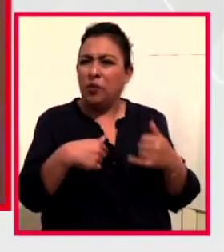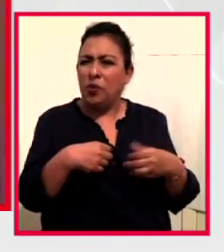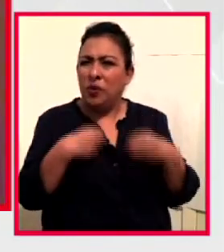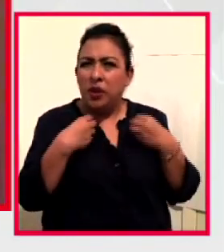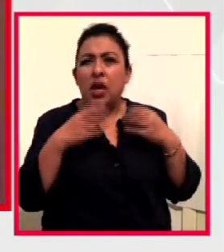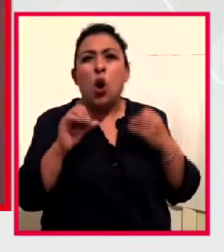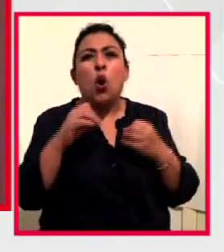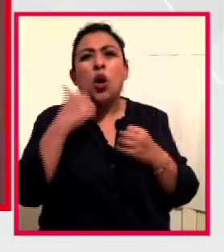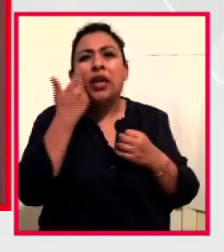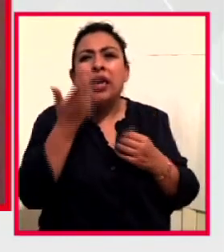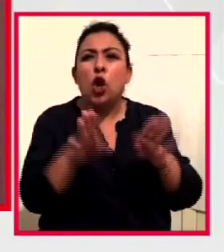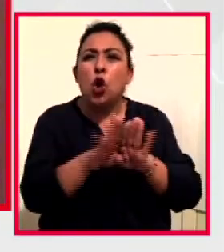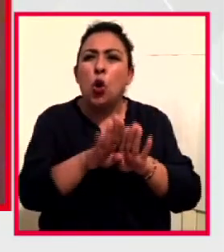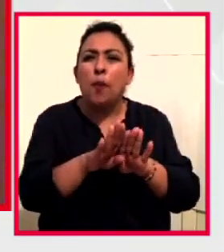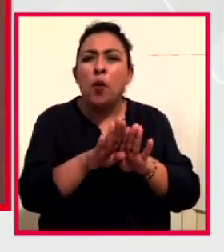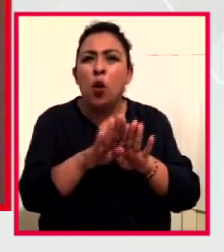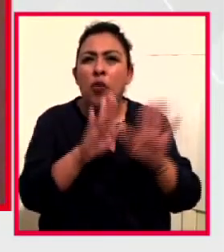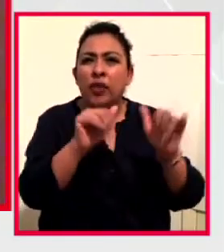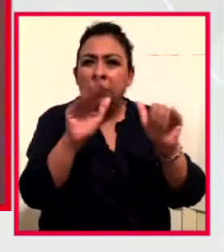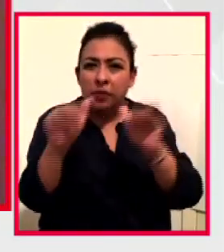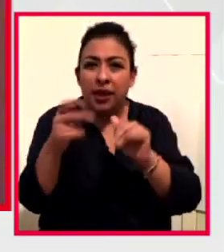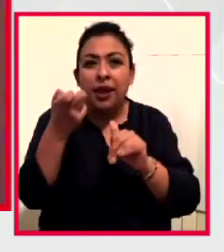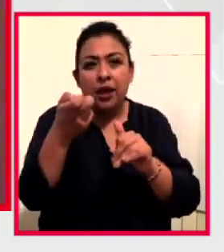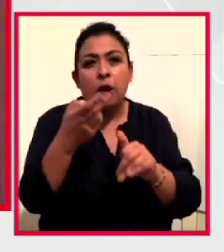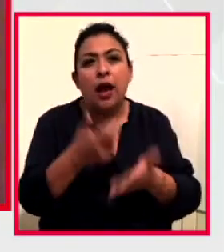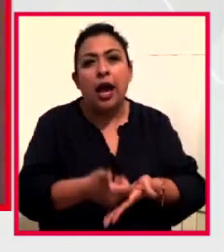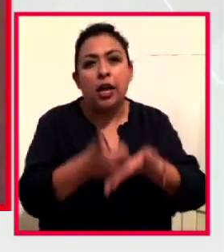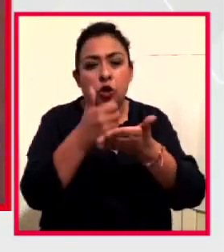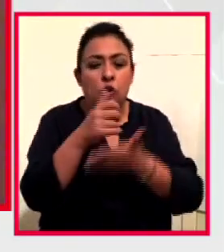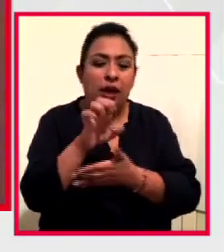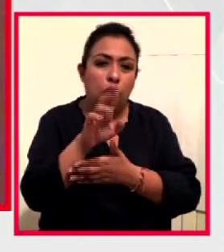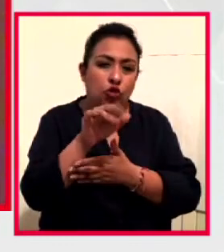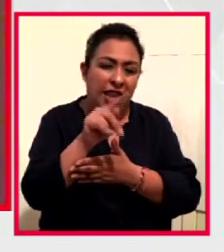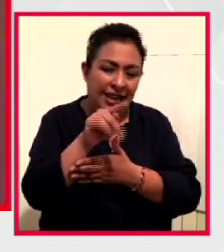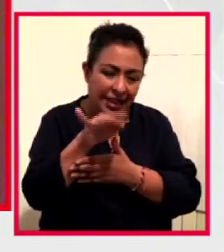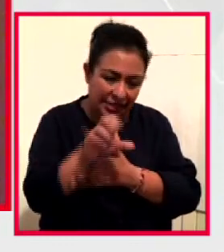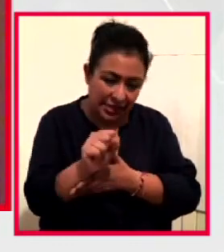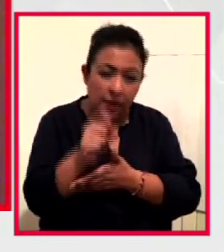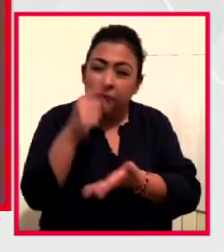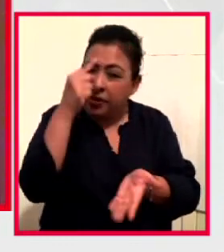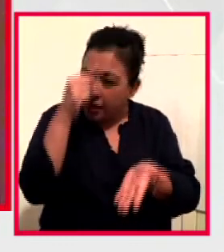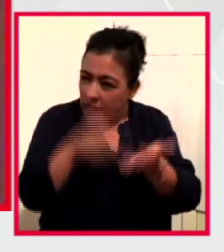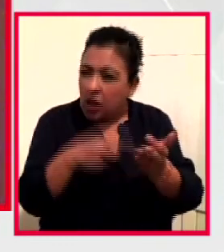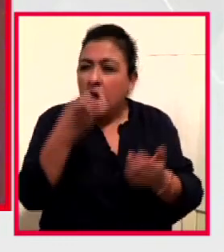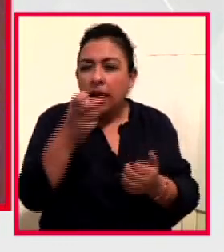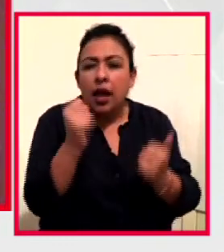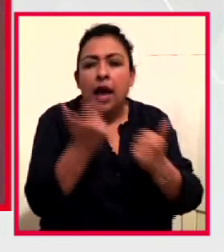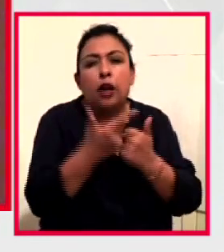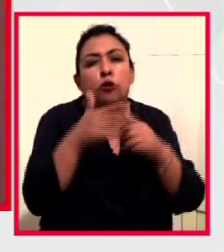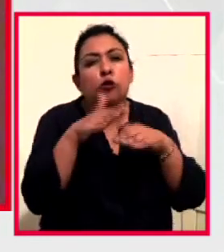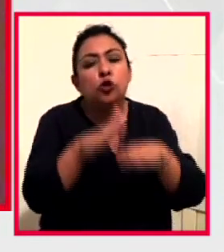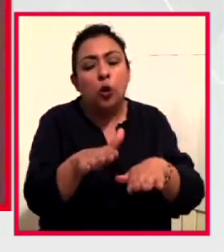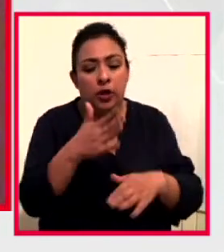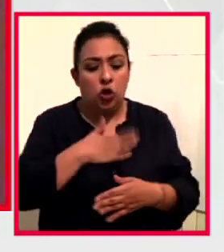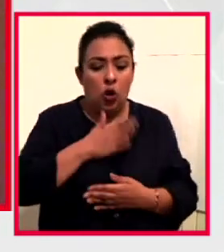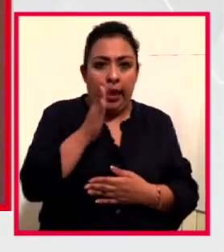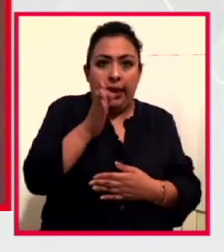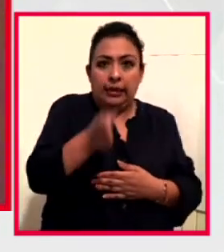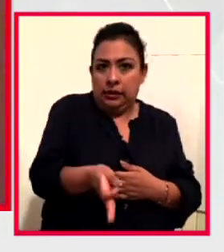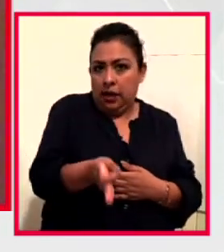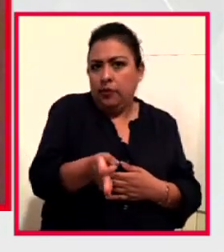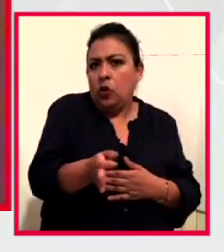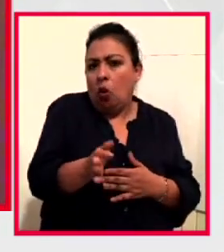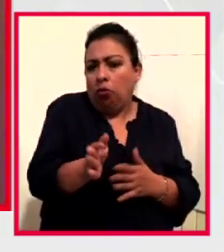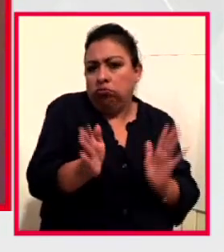despedirme? Y ahí es donde entra la eutanasia, el suicidio asistido. Yo creo que es algo que tiene que ver con asumir que nos vamos a